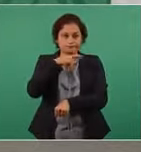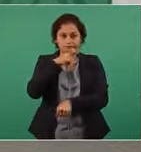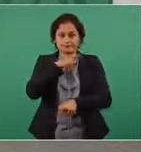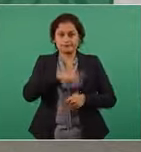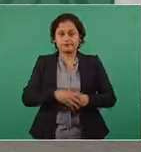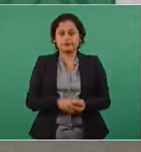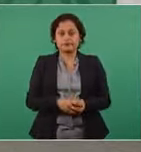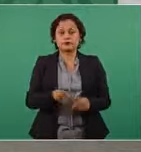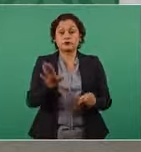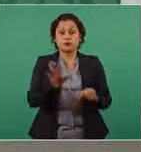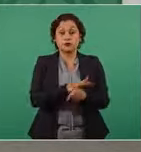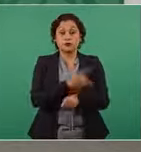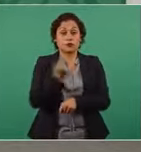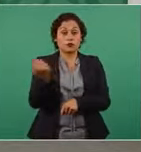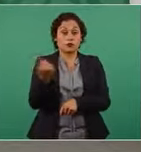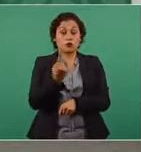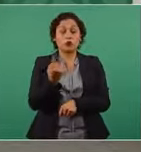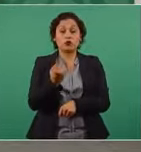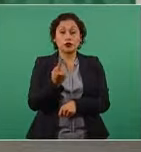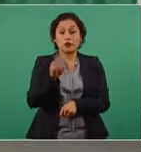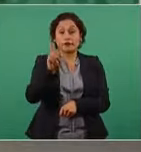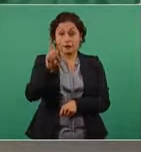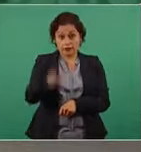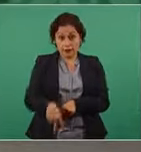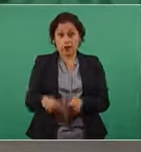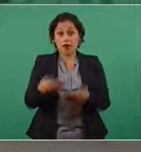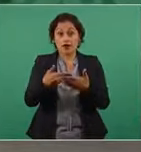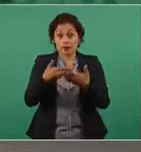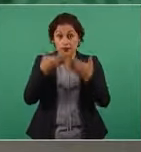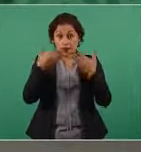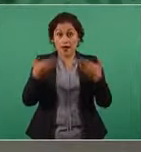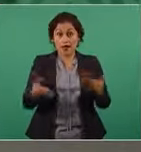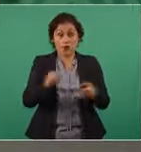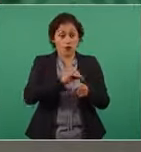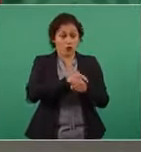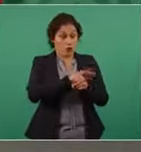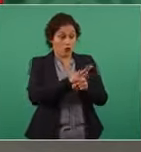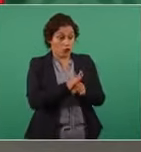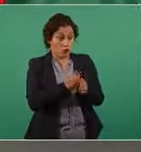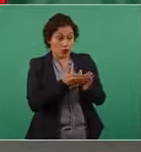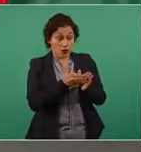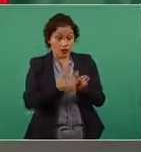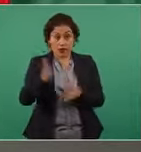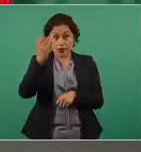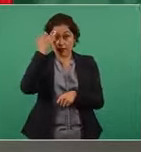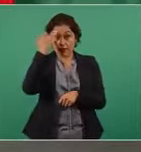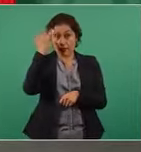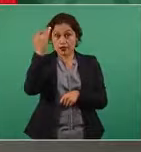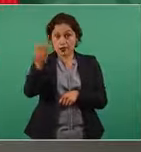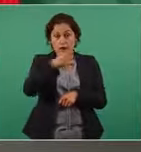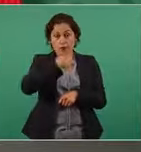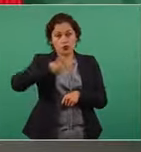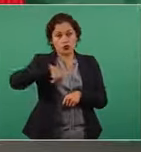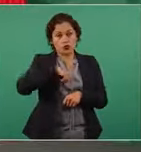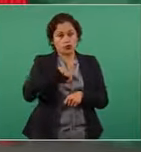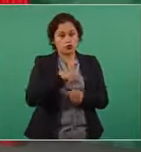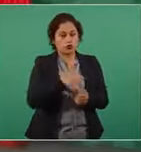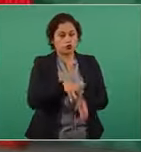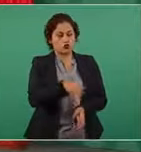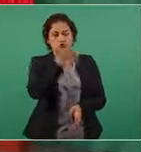una de las lecciones que nos dejó esta terrible enfermedad